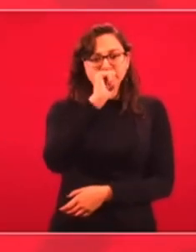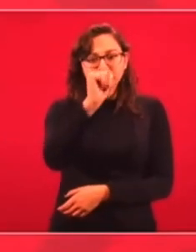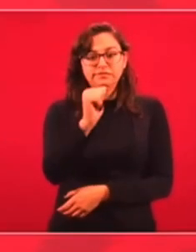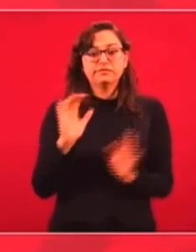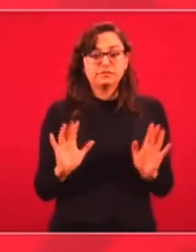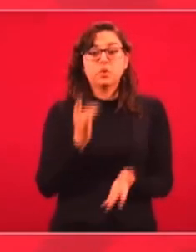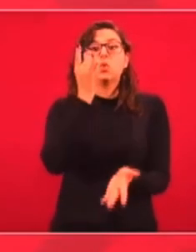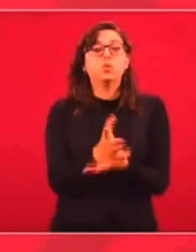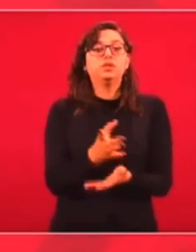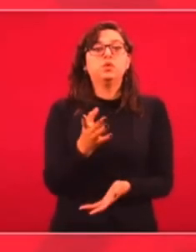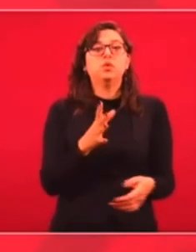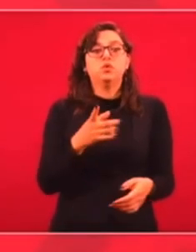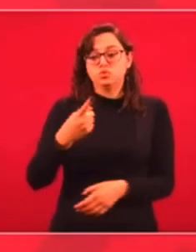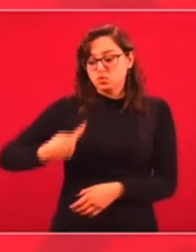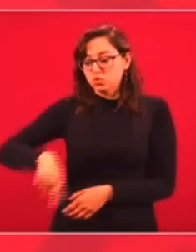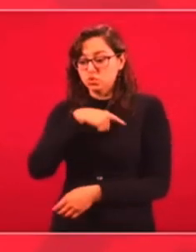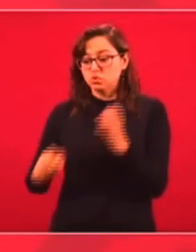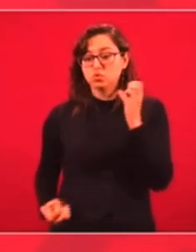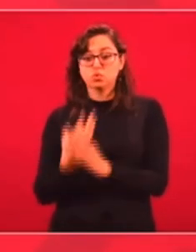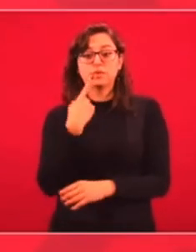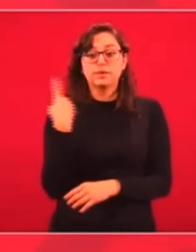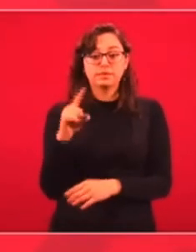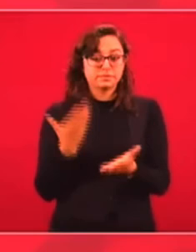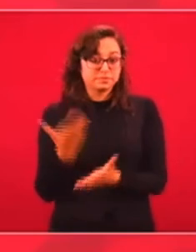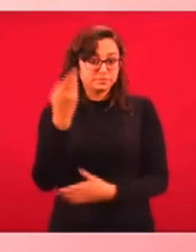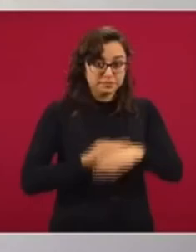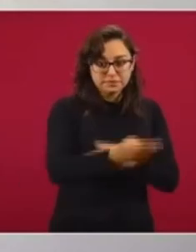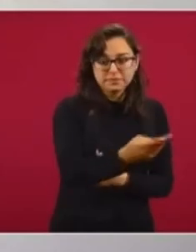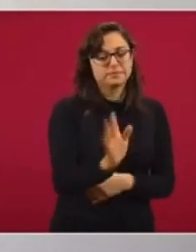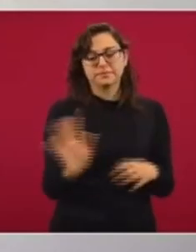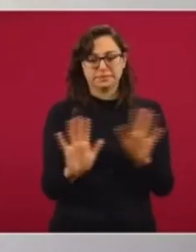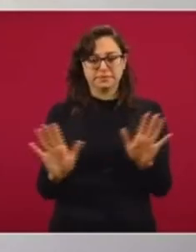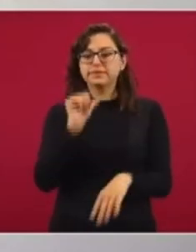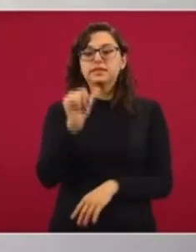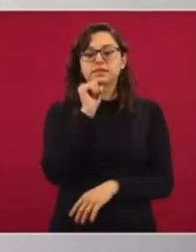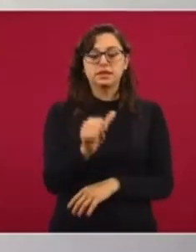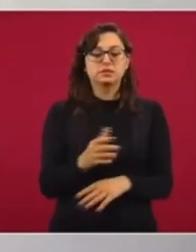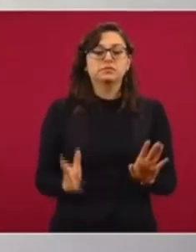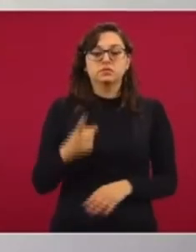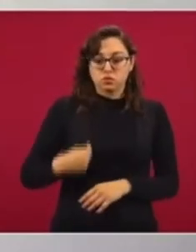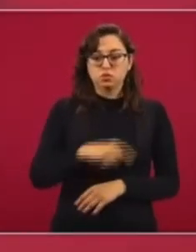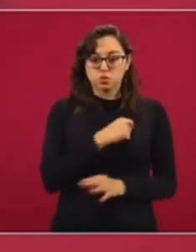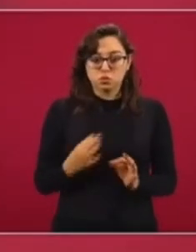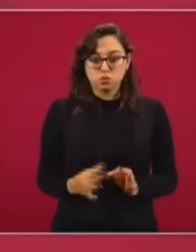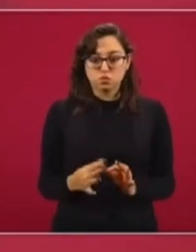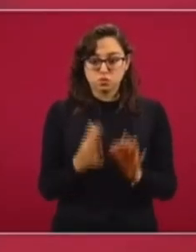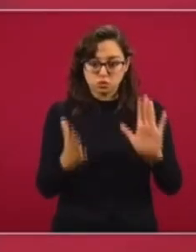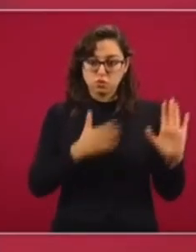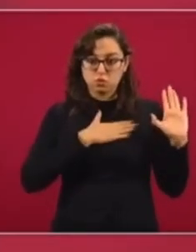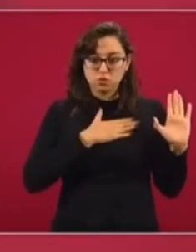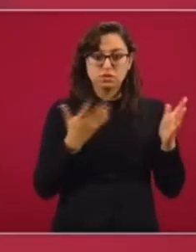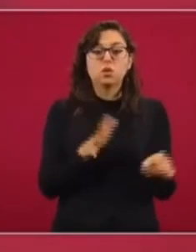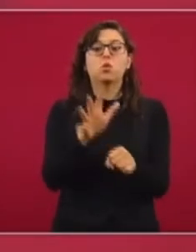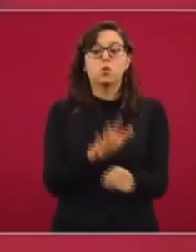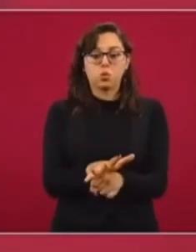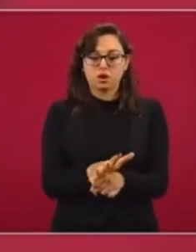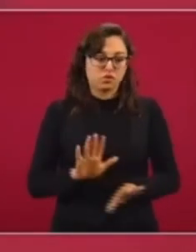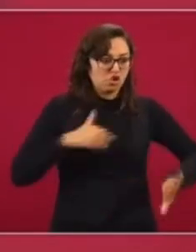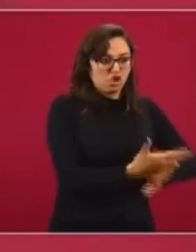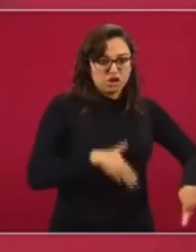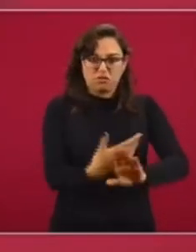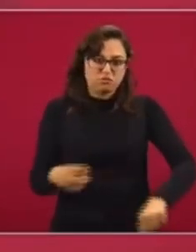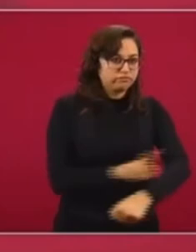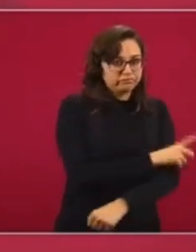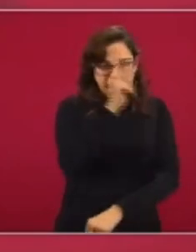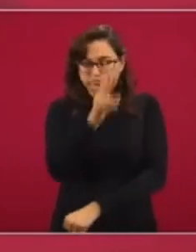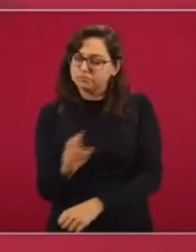presentando nosotros denuncia en contra de los expresidentes. Eso debe de quedar claro. Estamos cumpliendo con nuestro compromiso de no perseguir a